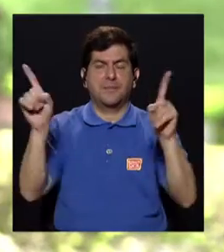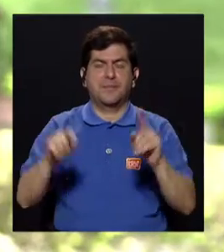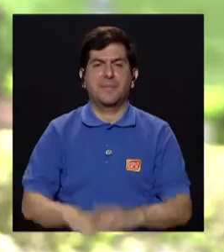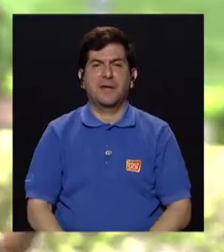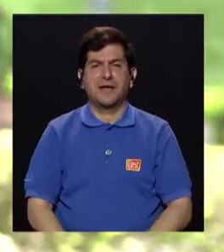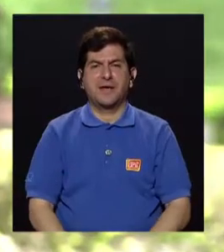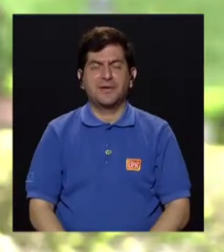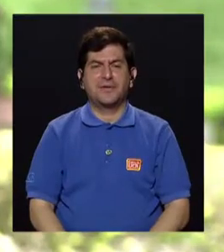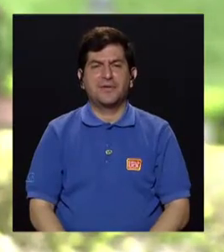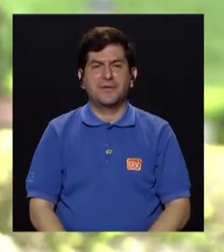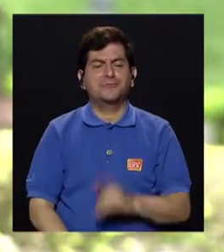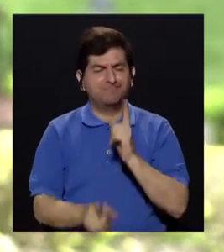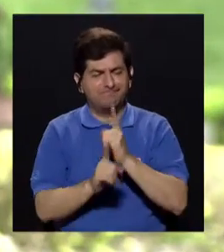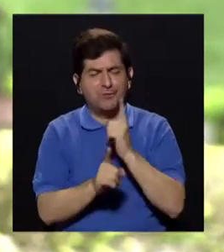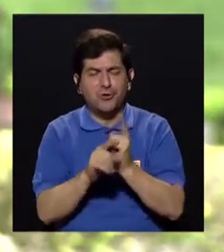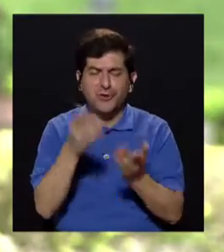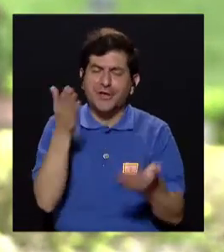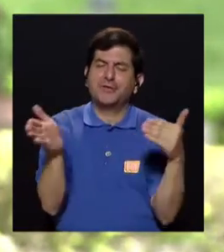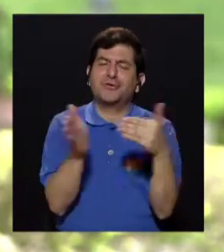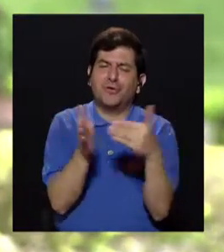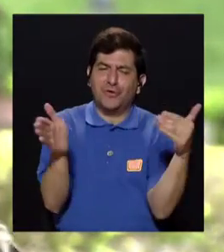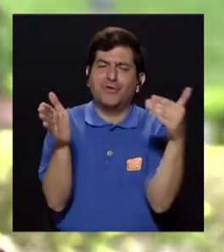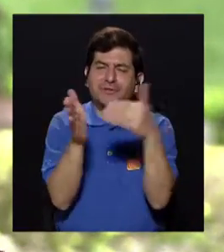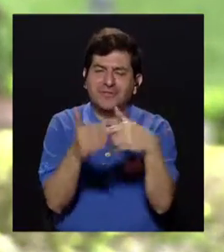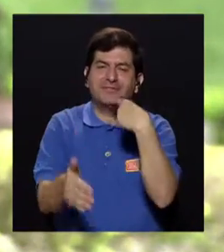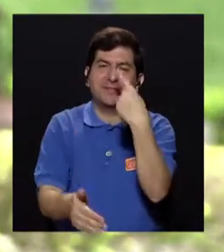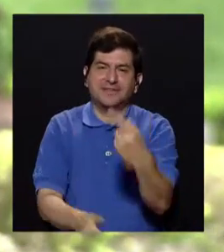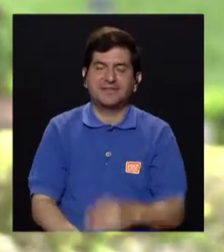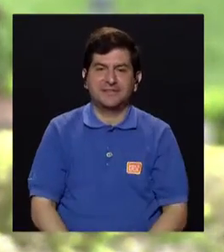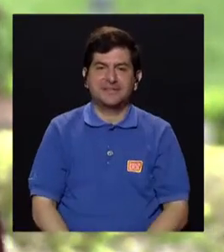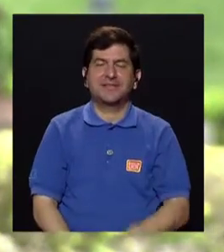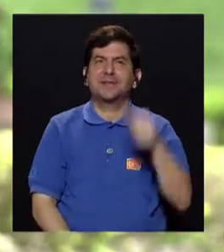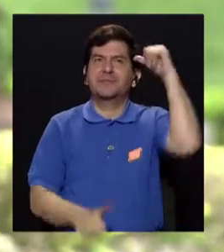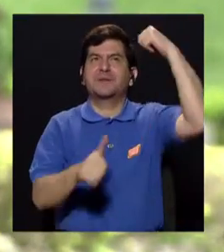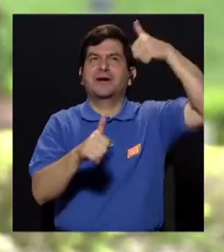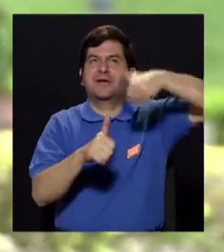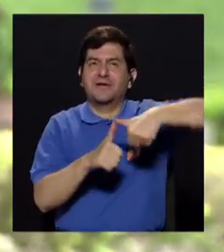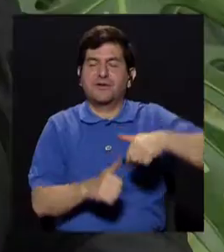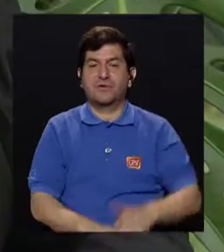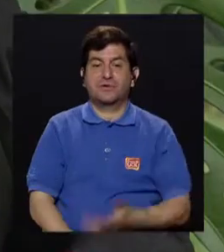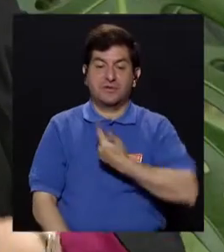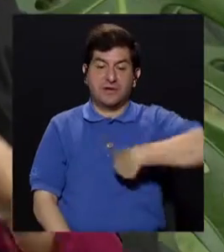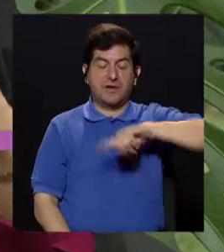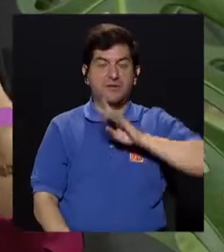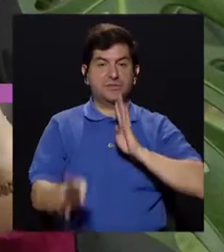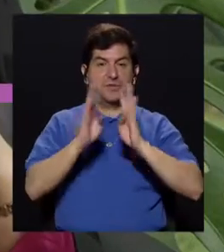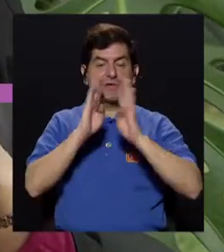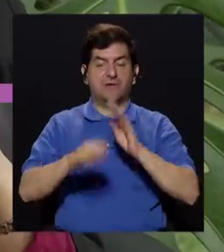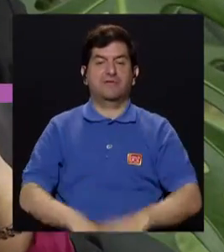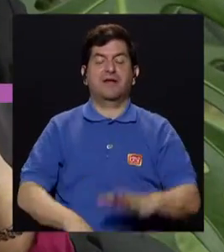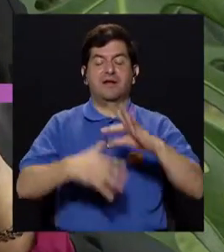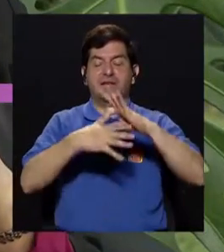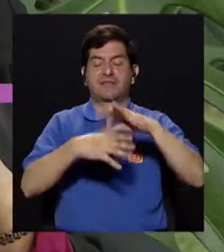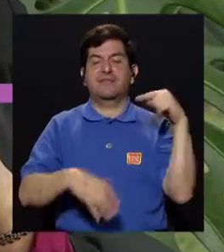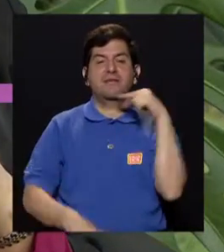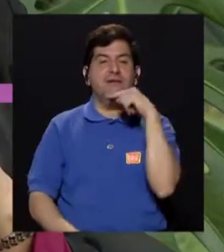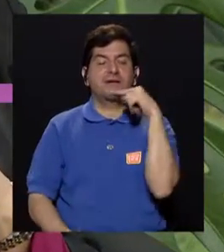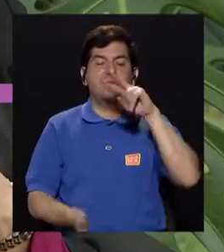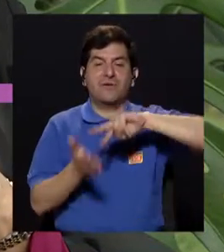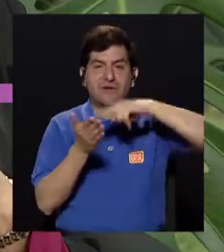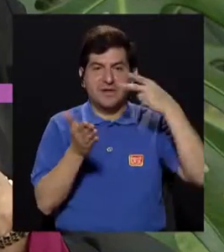bloque, pero sí sería conveniente, a veces es oportuno repetir y repetir para que nos quede en nuestra memoria. claro. Cuando estamos hablando de carnes